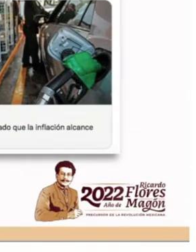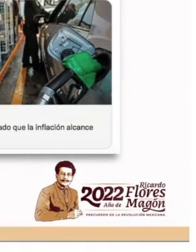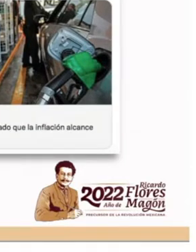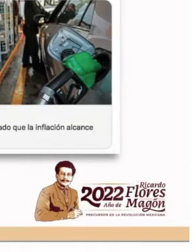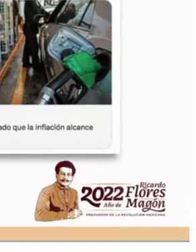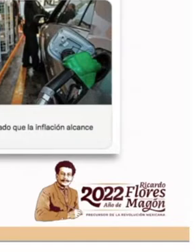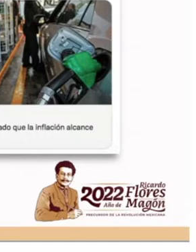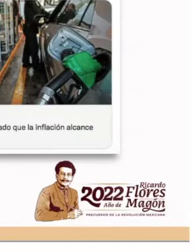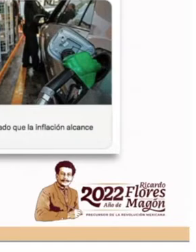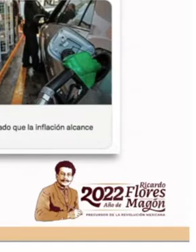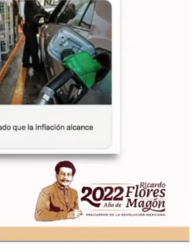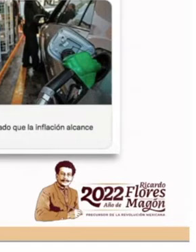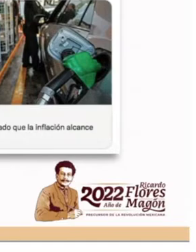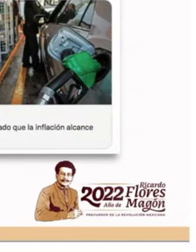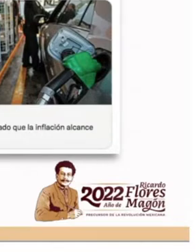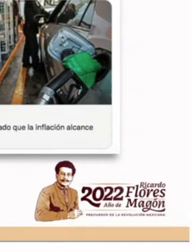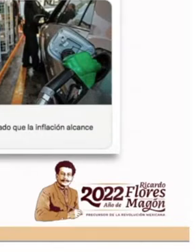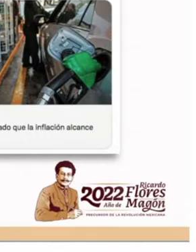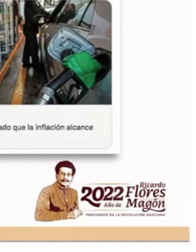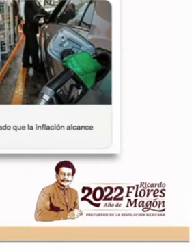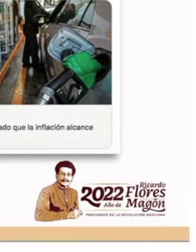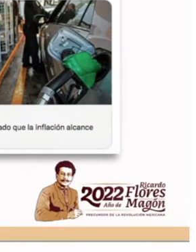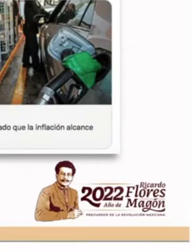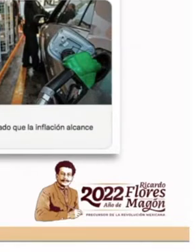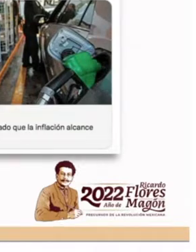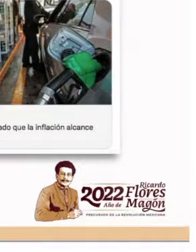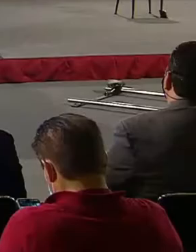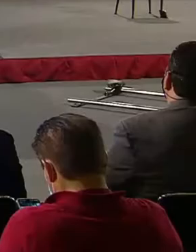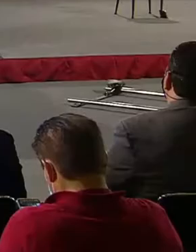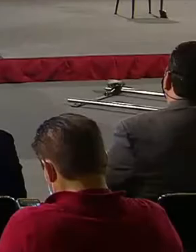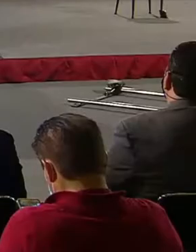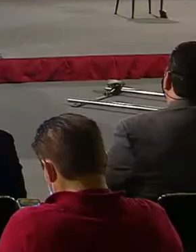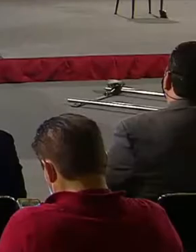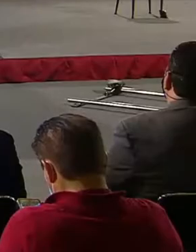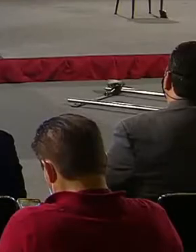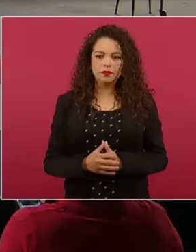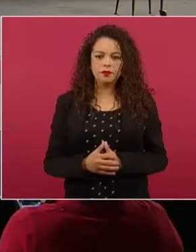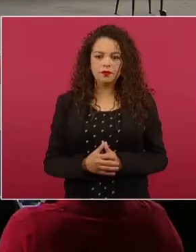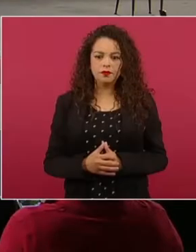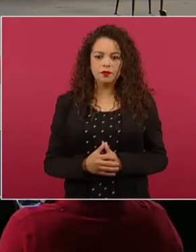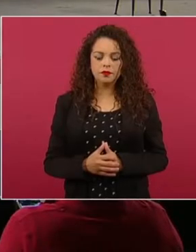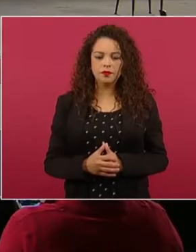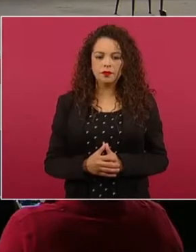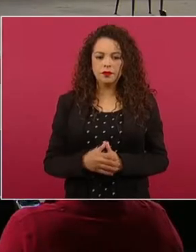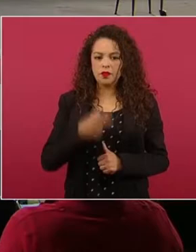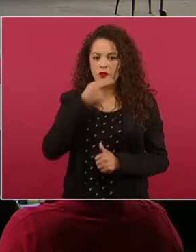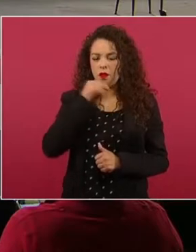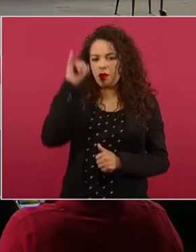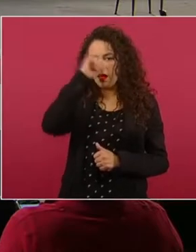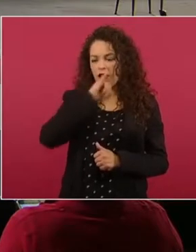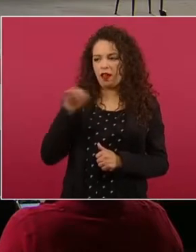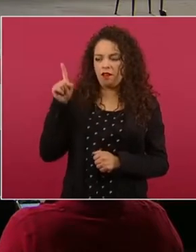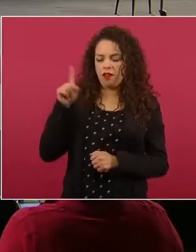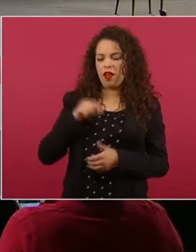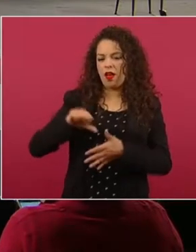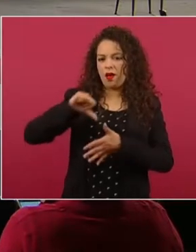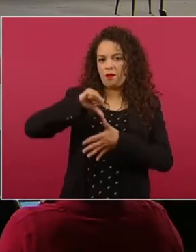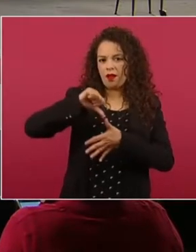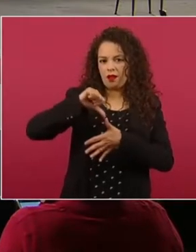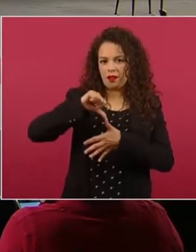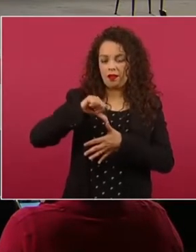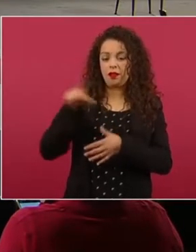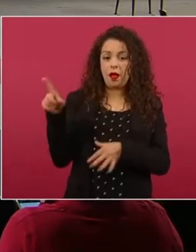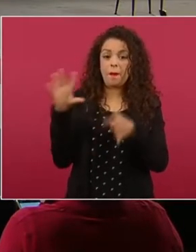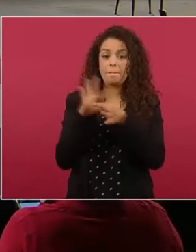alcance el 10 por ciento. Gabriel Casillas, economista en jefe para América Latina de Berkley, explicó en